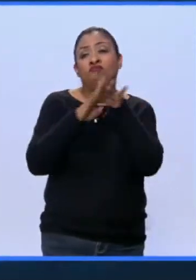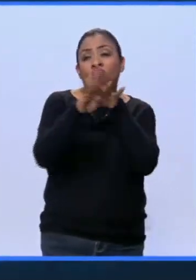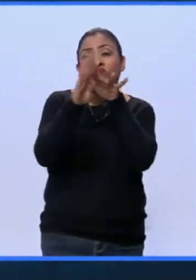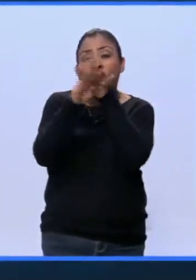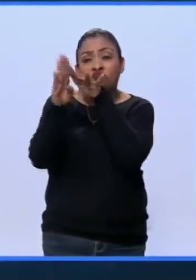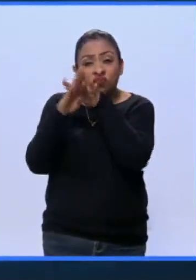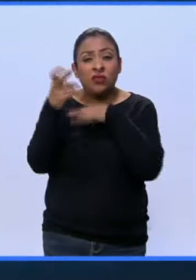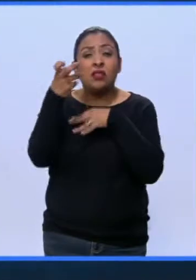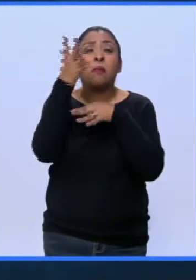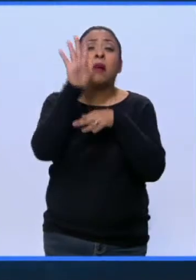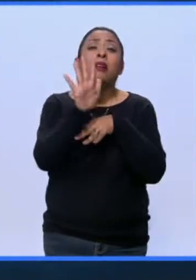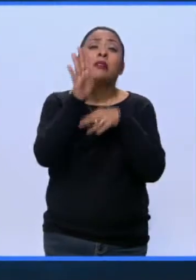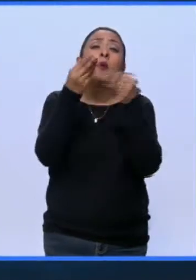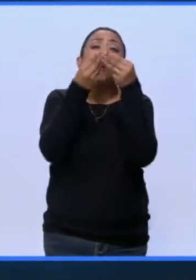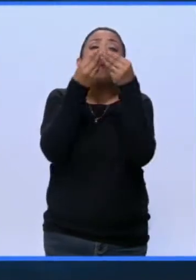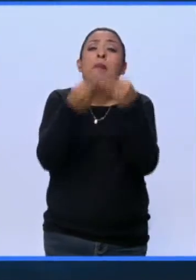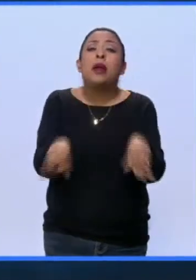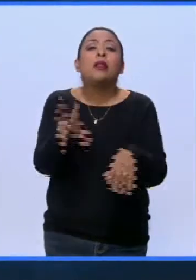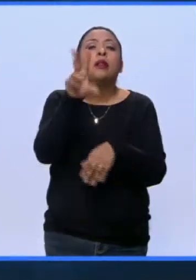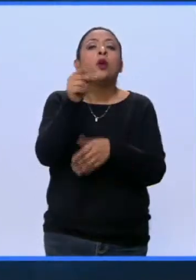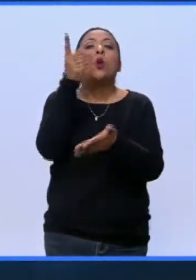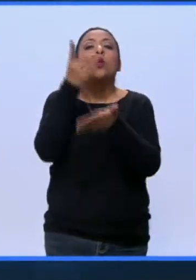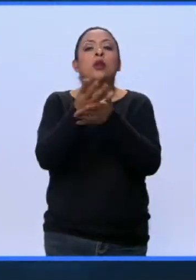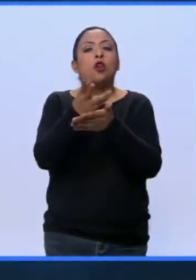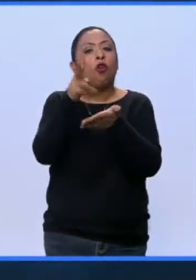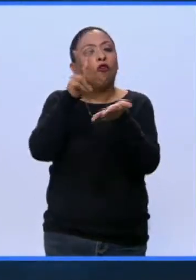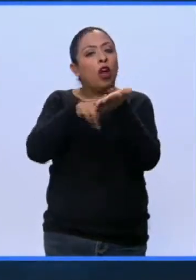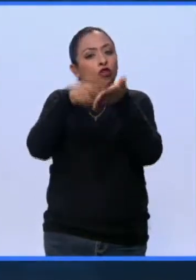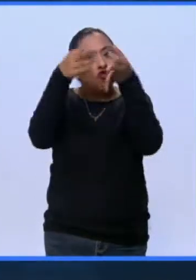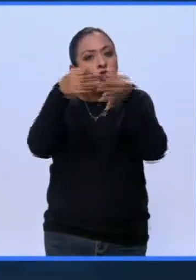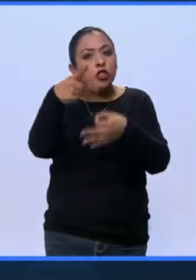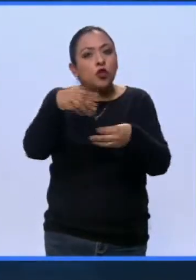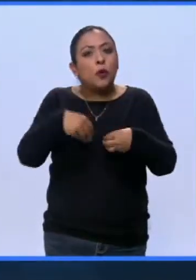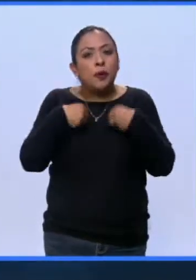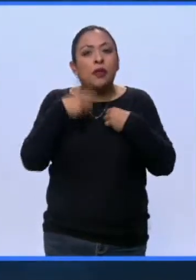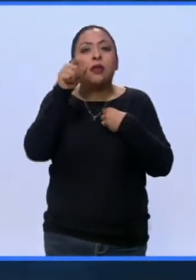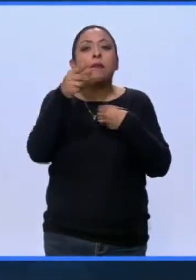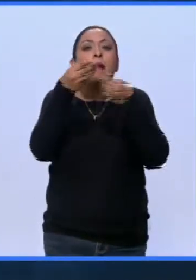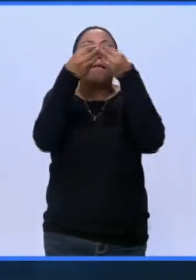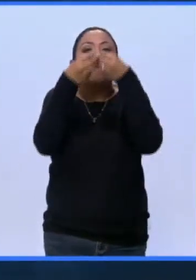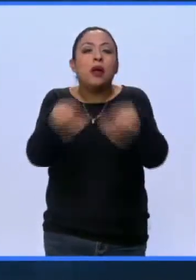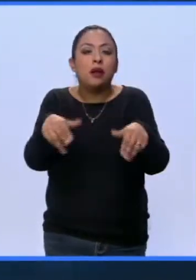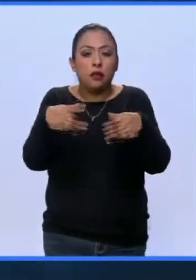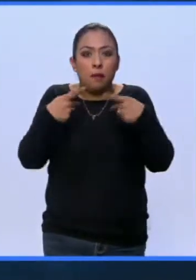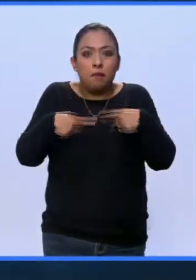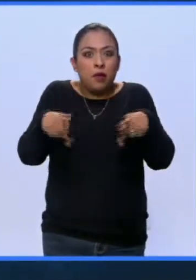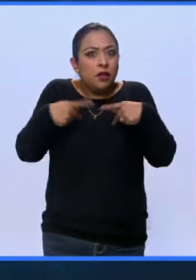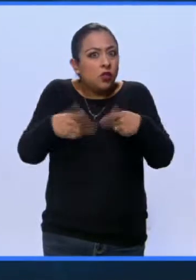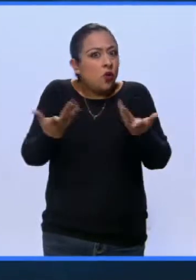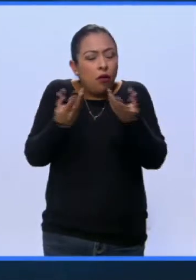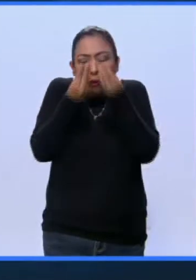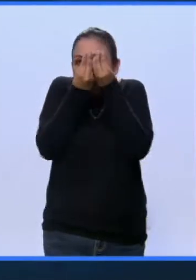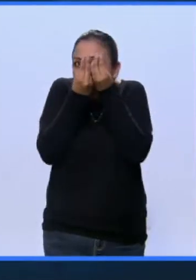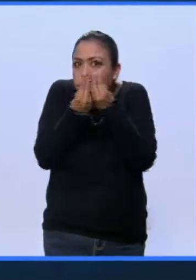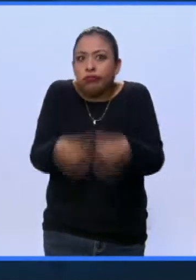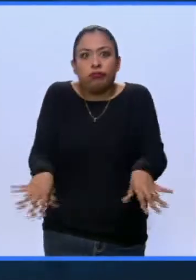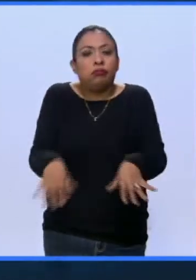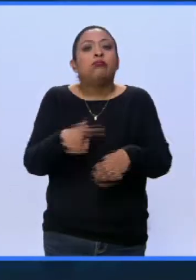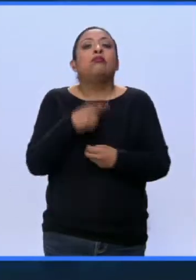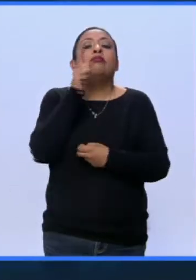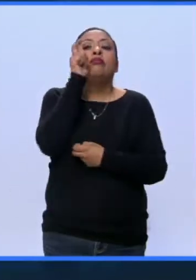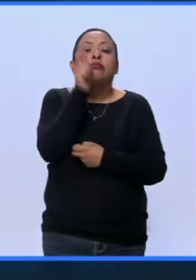pérdida, no solo de la calidad de vida, ha sido una pérdida de la humanidad de la persona. Estamos perdiendo,